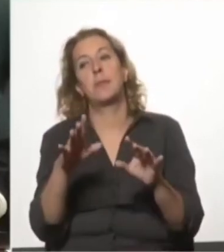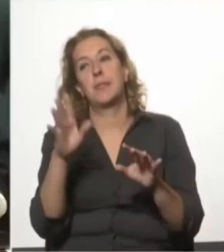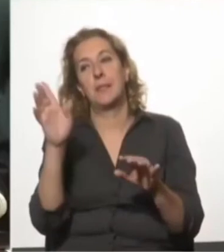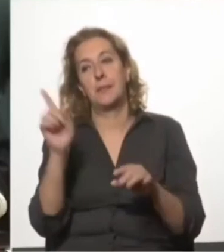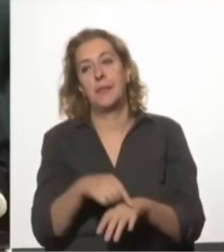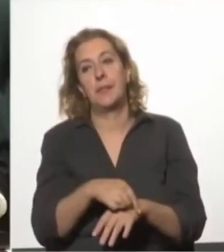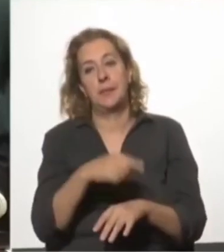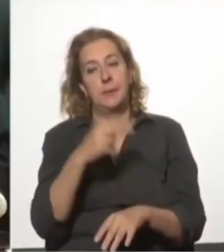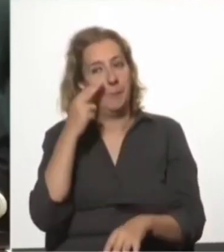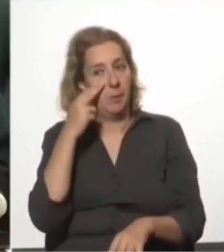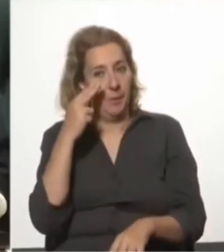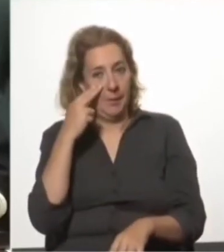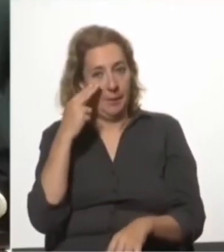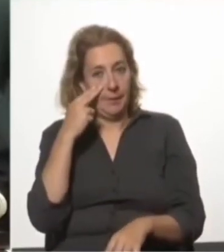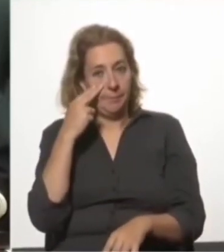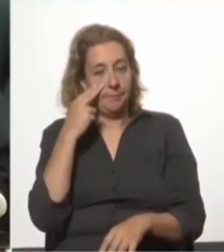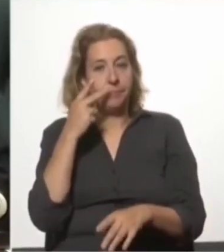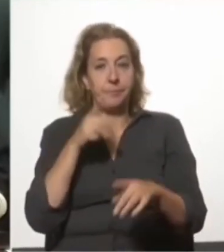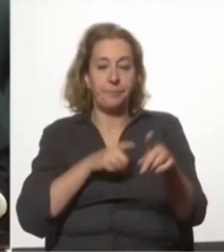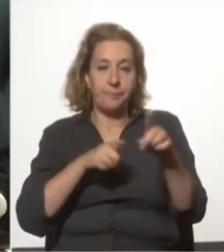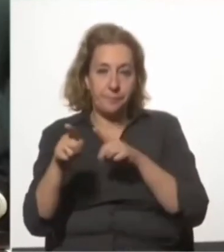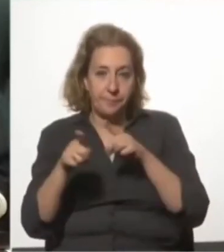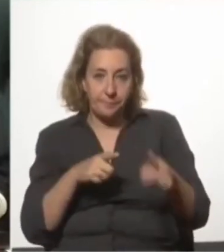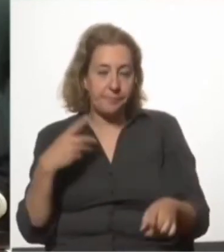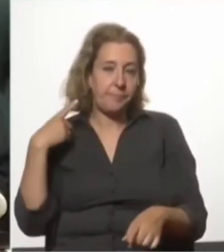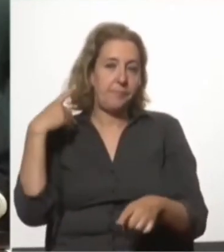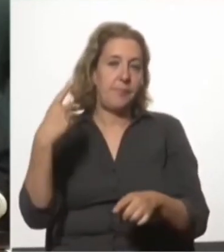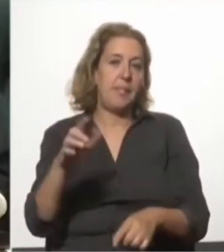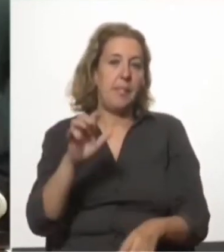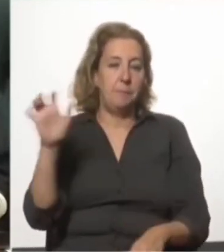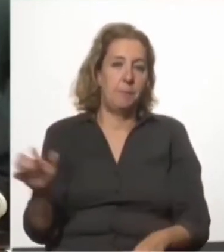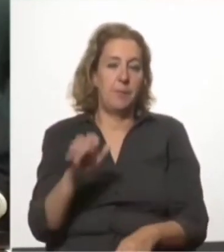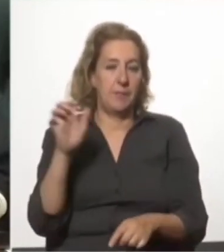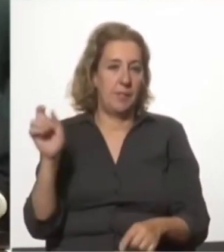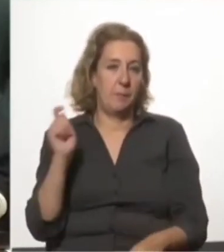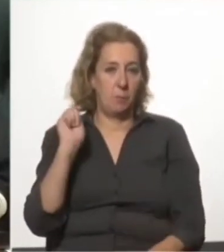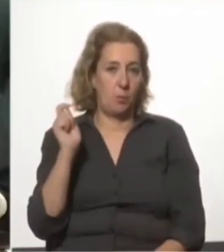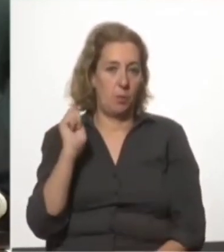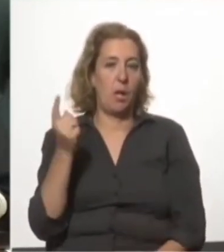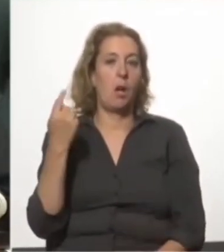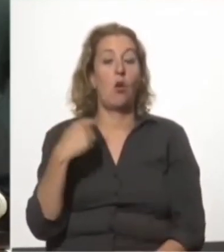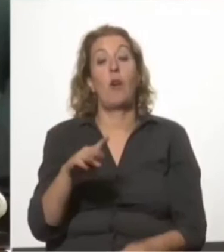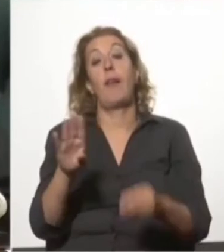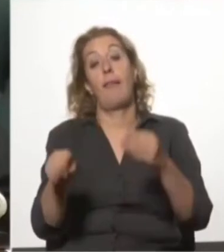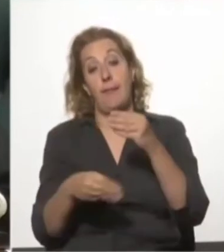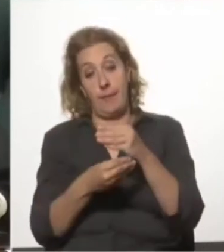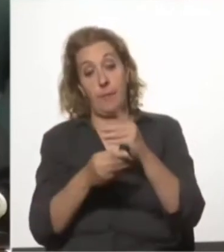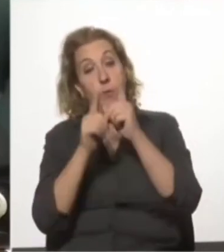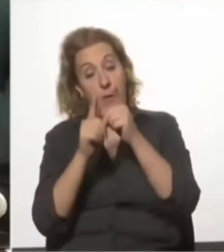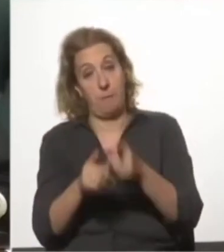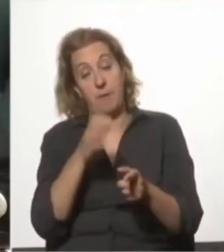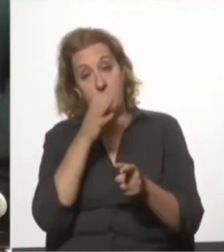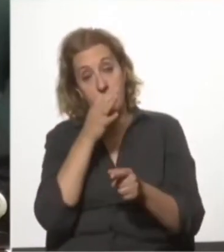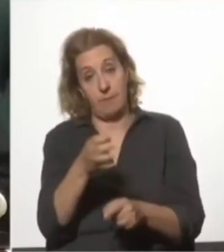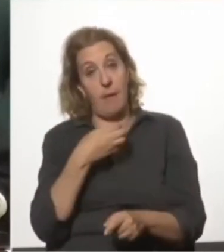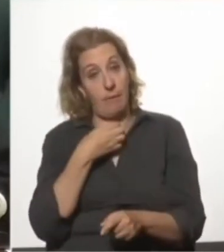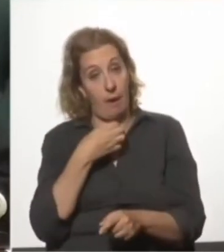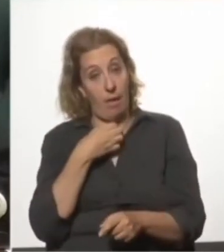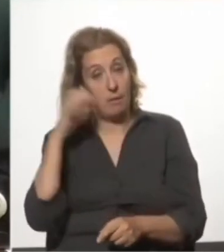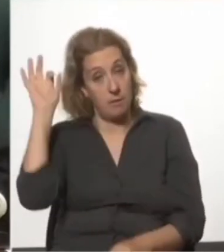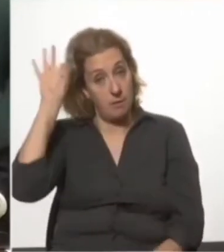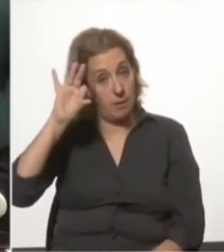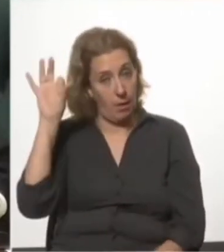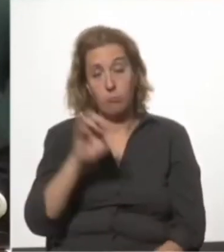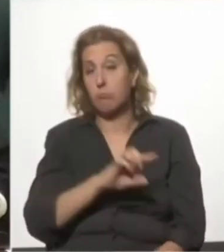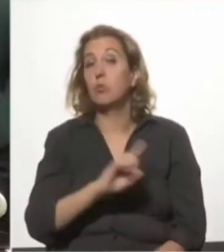van a gestionar y dirigir las empresas públicas. Con el aditivo que decía también el senador Andrade. Y si no se cumple,